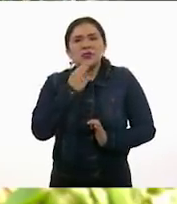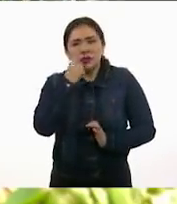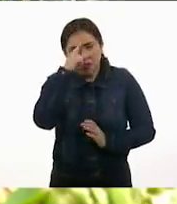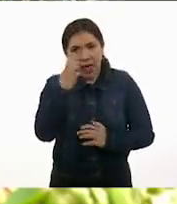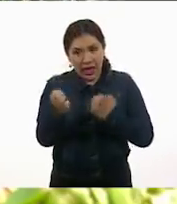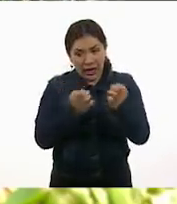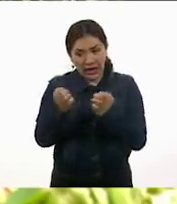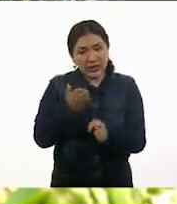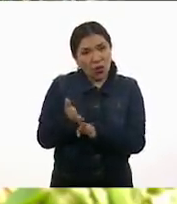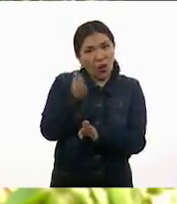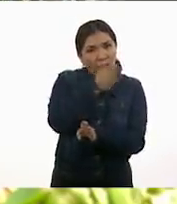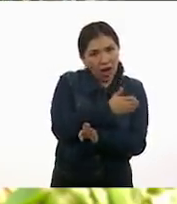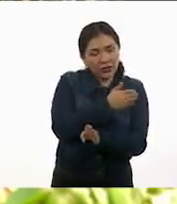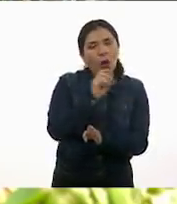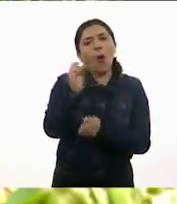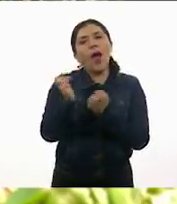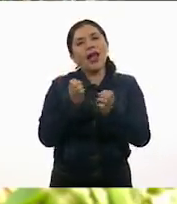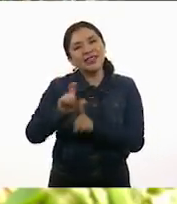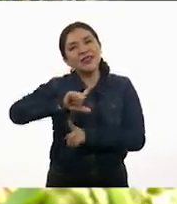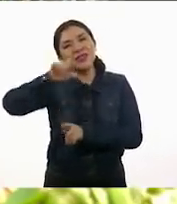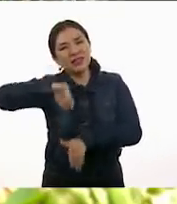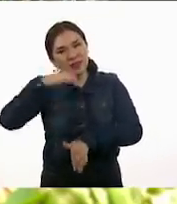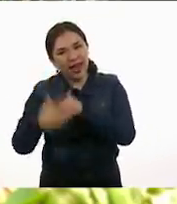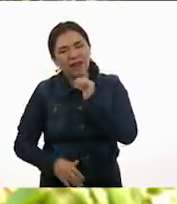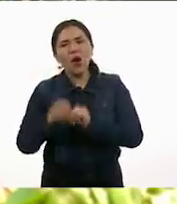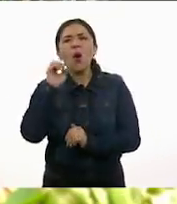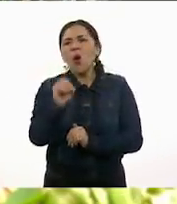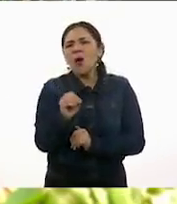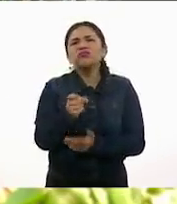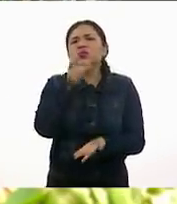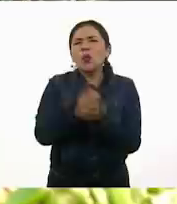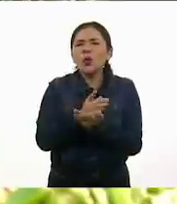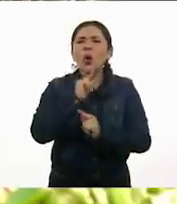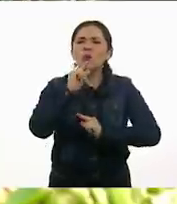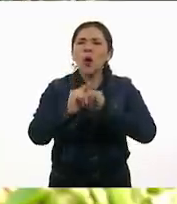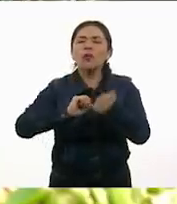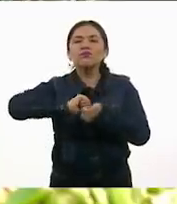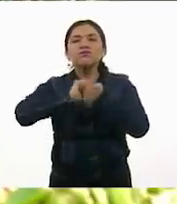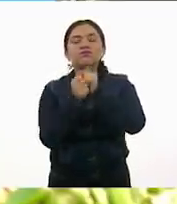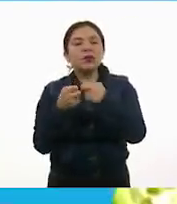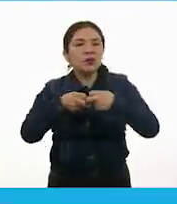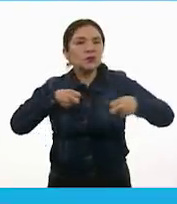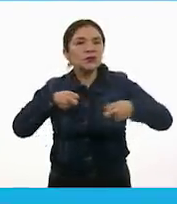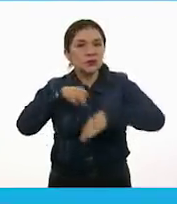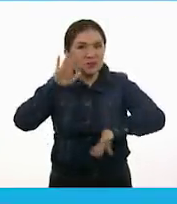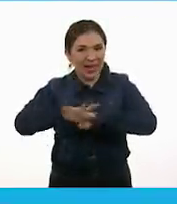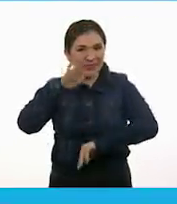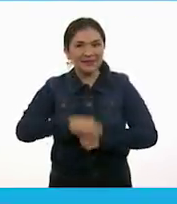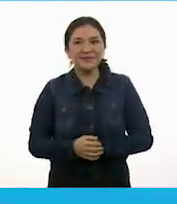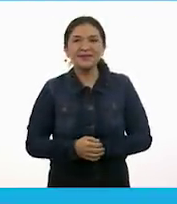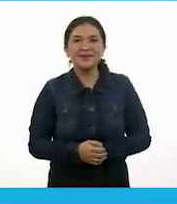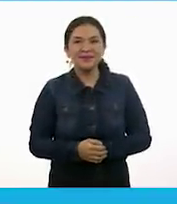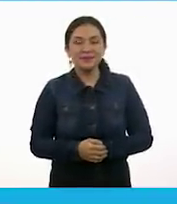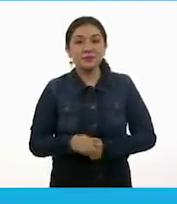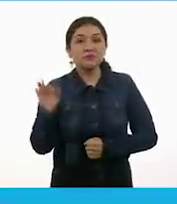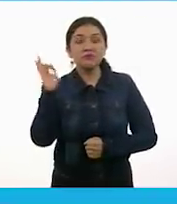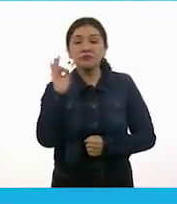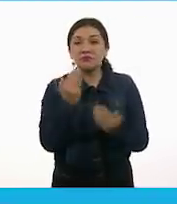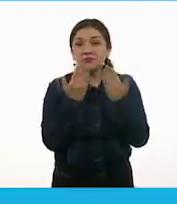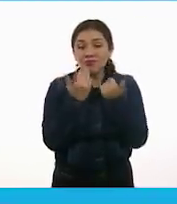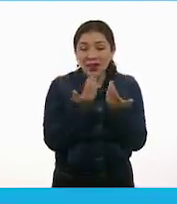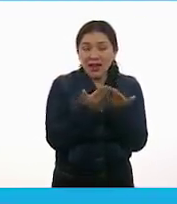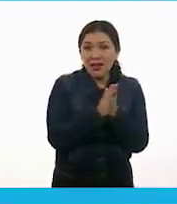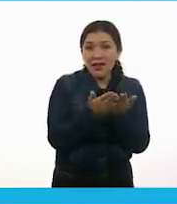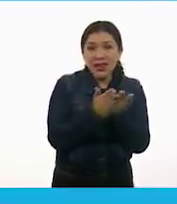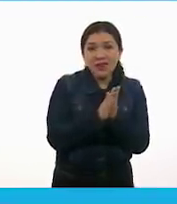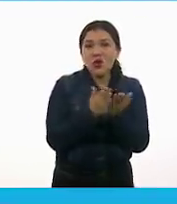para antes de hacer ejercicio, para después de hacer ejercicio. O simplemente para ir ganando flexibilidad día con día. Si no tienes el